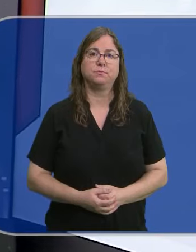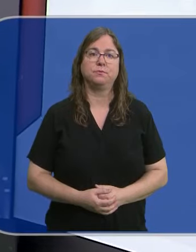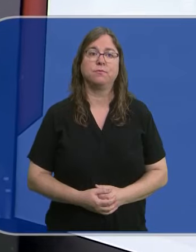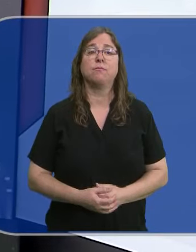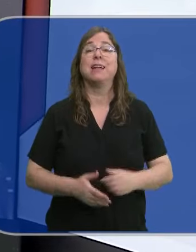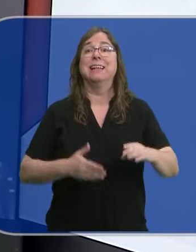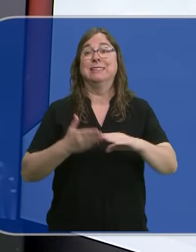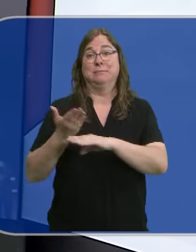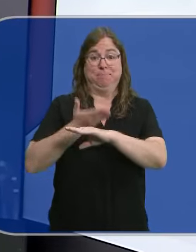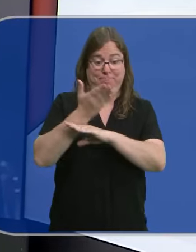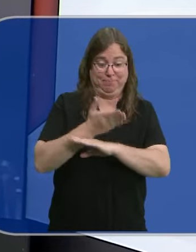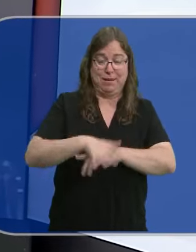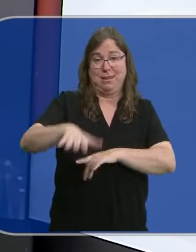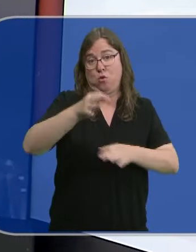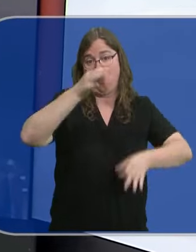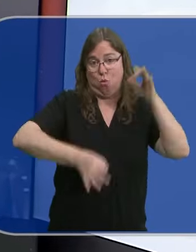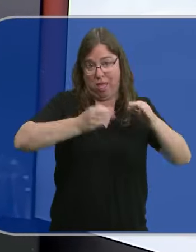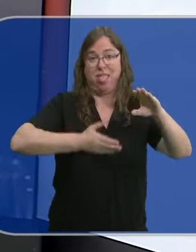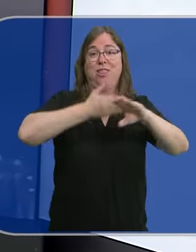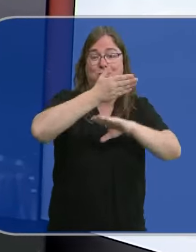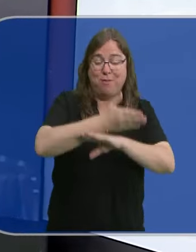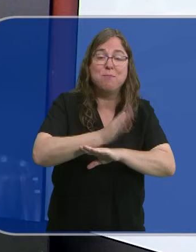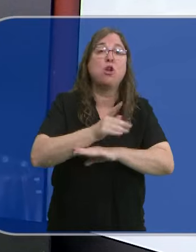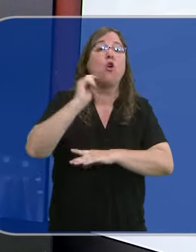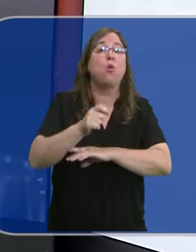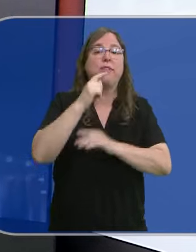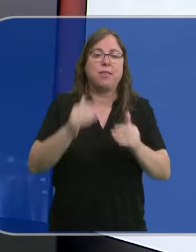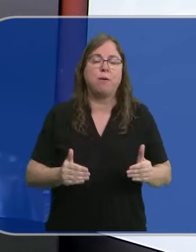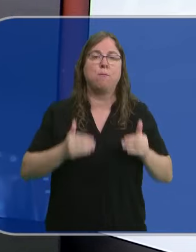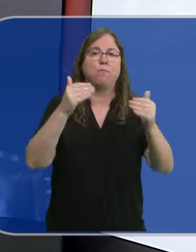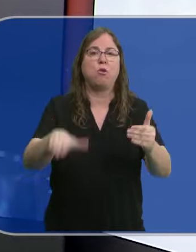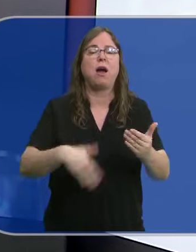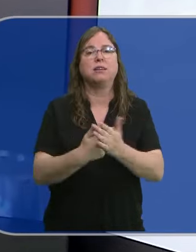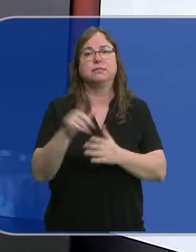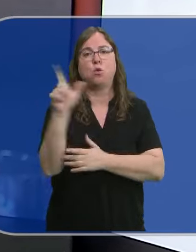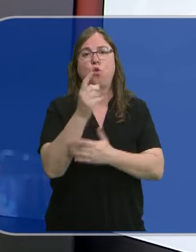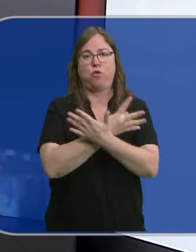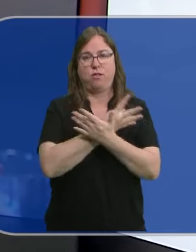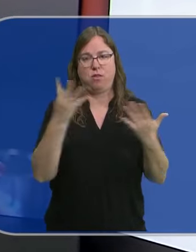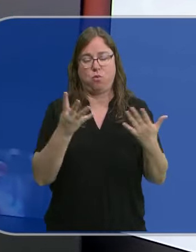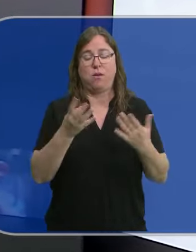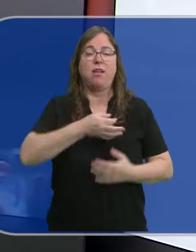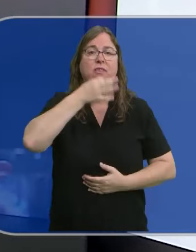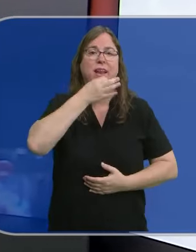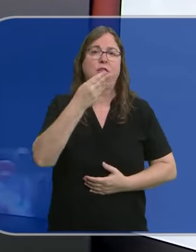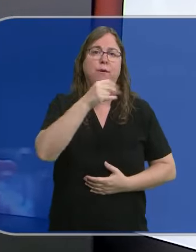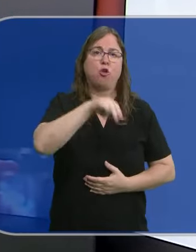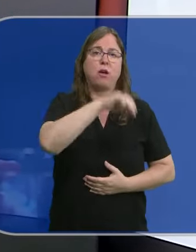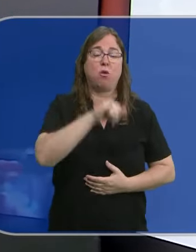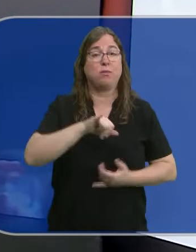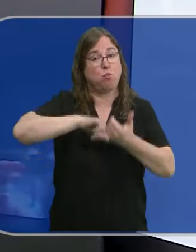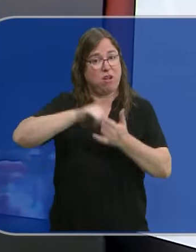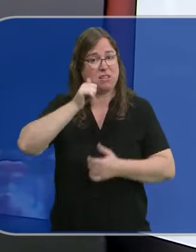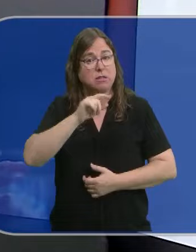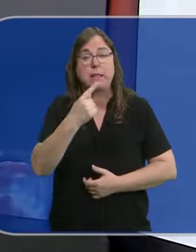Ha acudido hasta Plaza Castilla, pero el juez ha aplazado hasta el 19 de julio la declaración de Begoña Gómez. La mujer de Pedro Sánchez ha alegado que